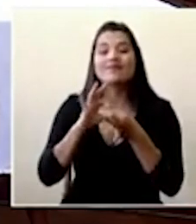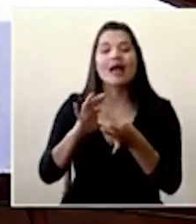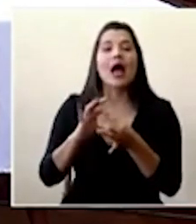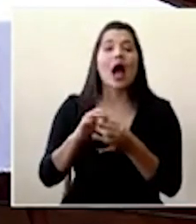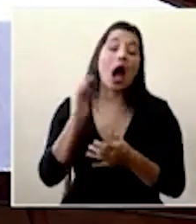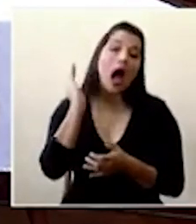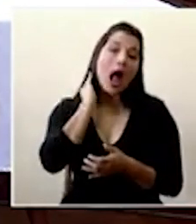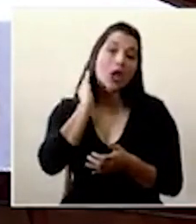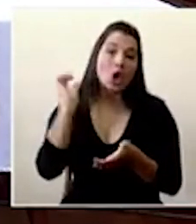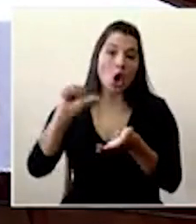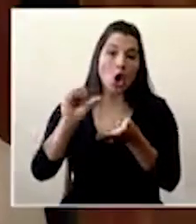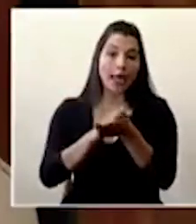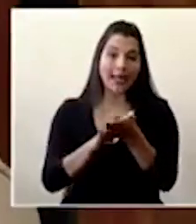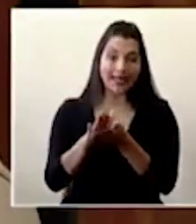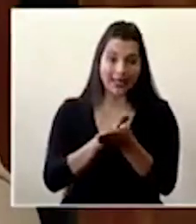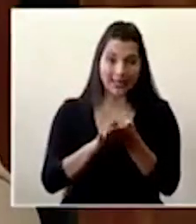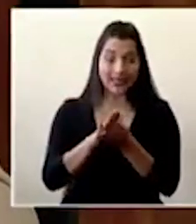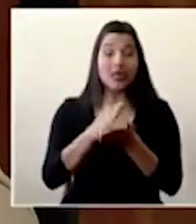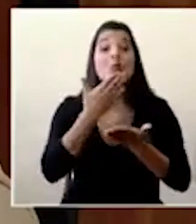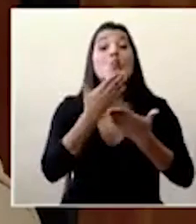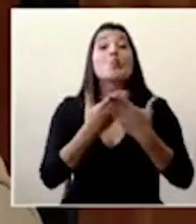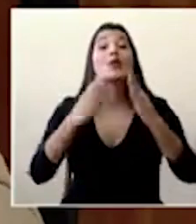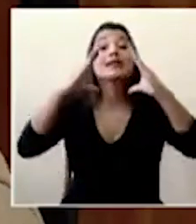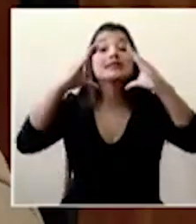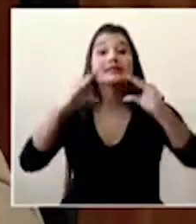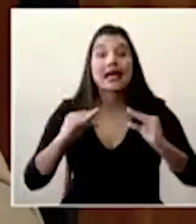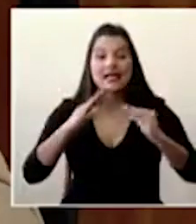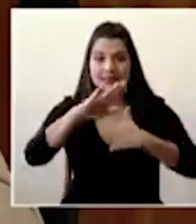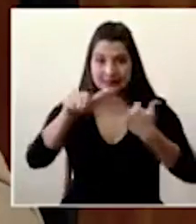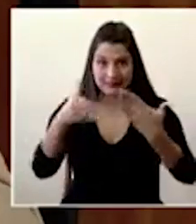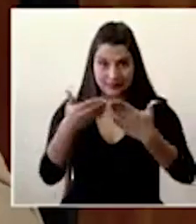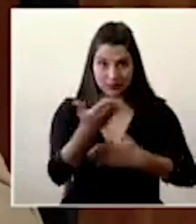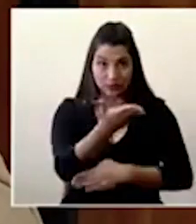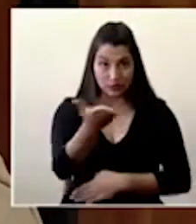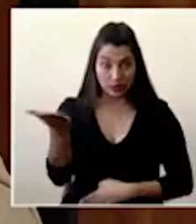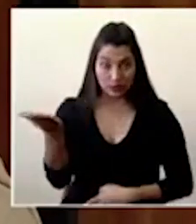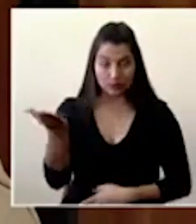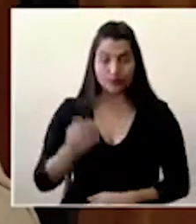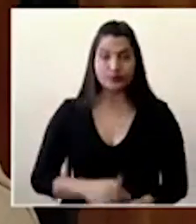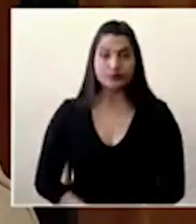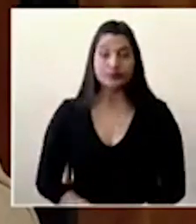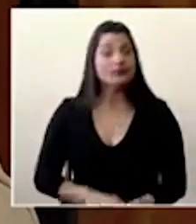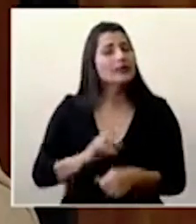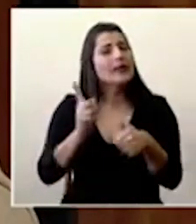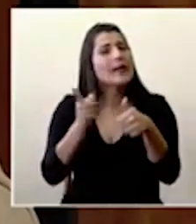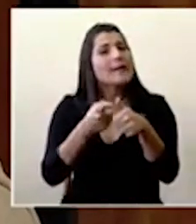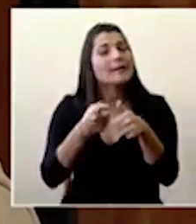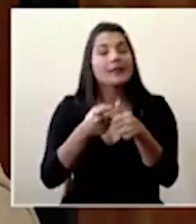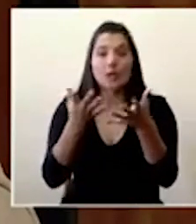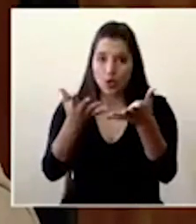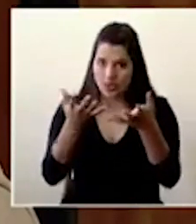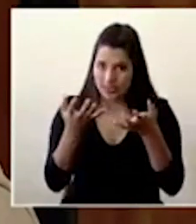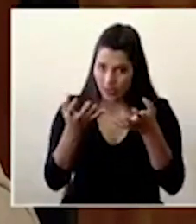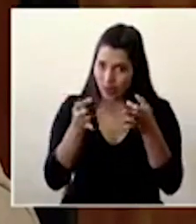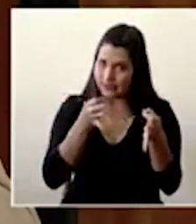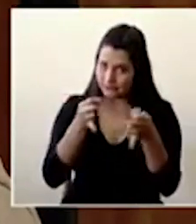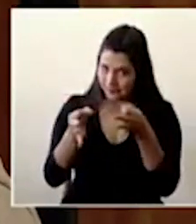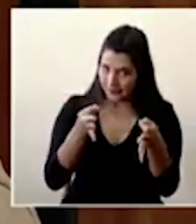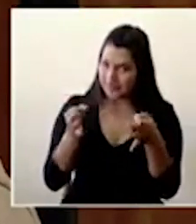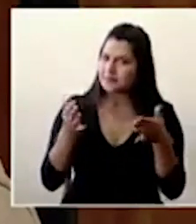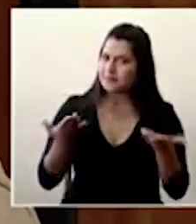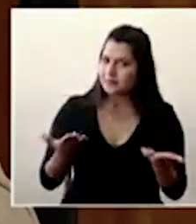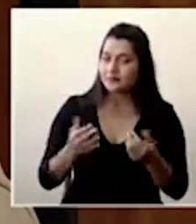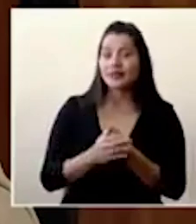FANAL. Muy buenas tardes a todos y todas. Lo que primero quisiera aclarar es esto.